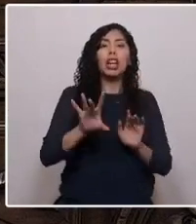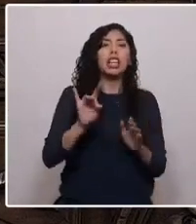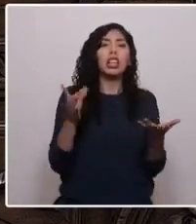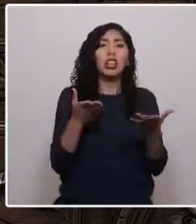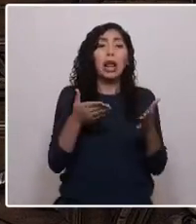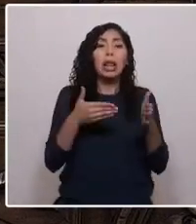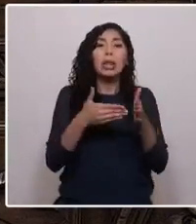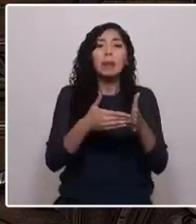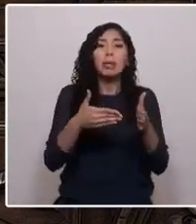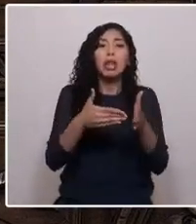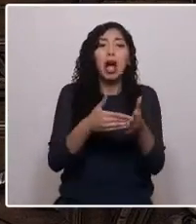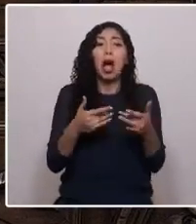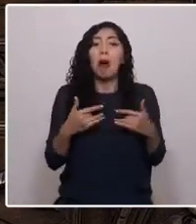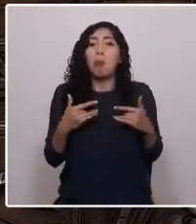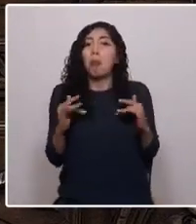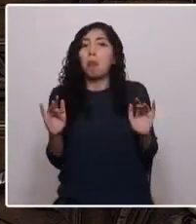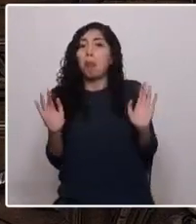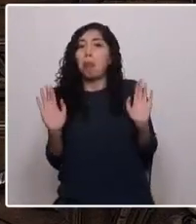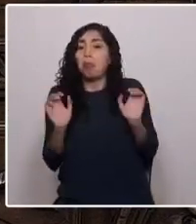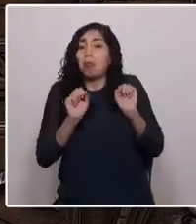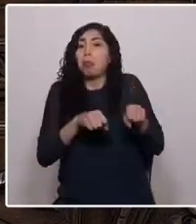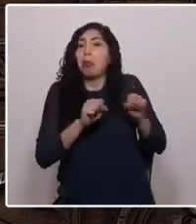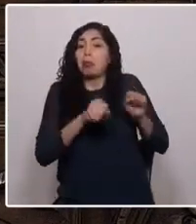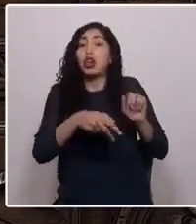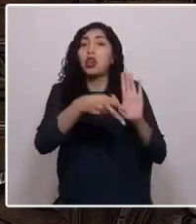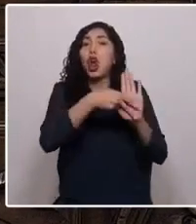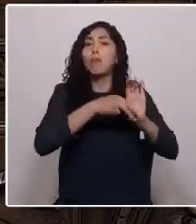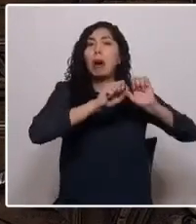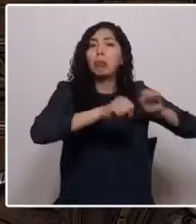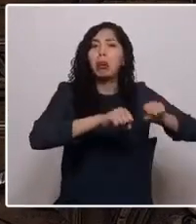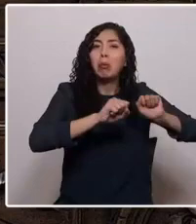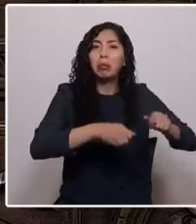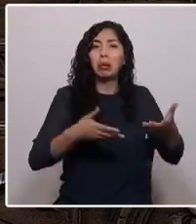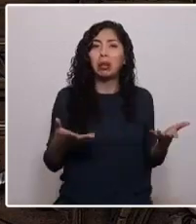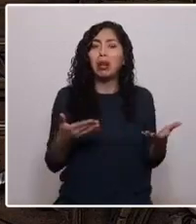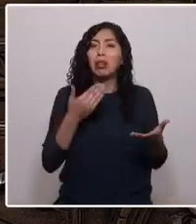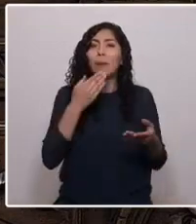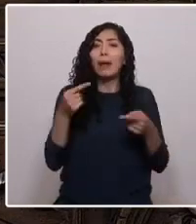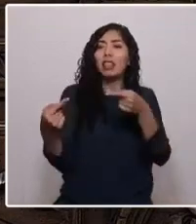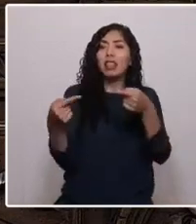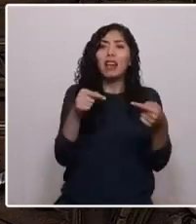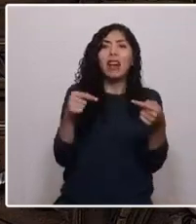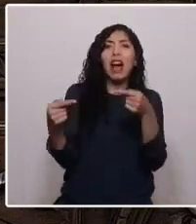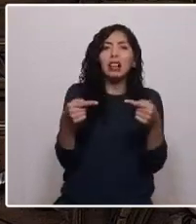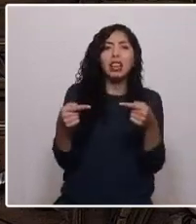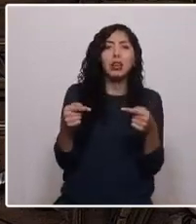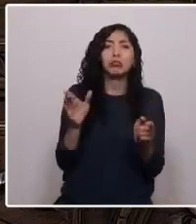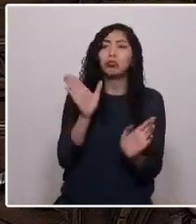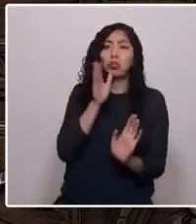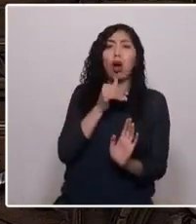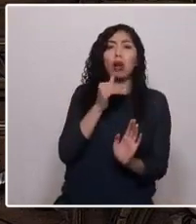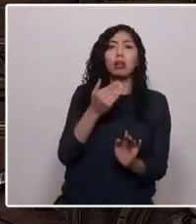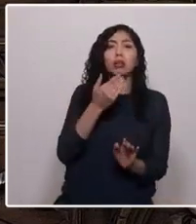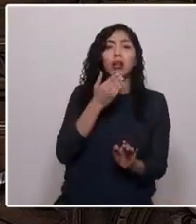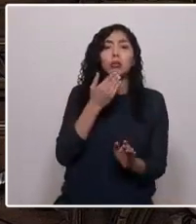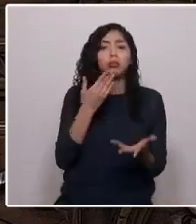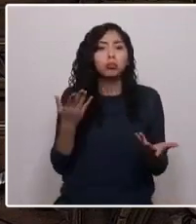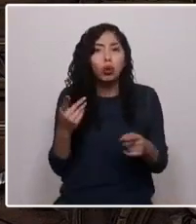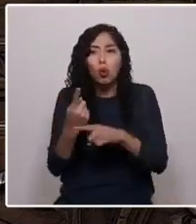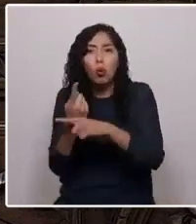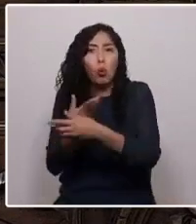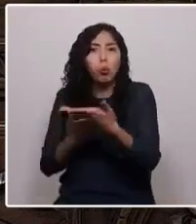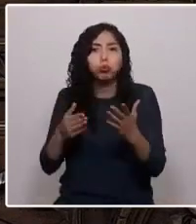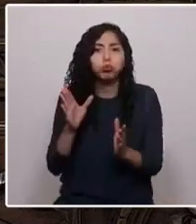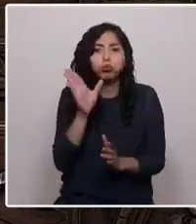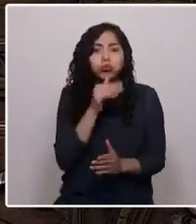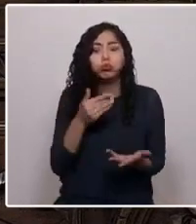límites, saltarse las normas, cancelar el debate y vulnerar derechos y libertades a través de sus reglamentos. Así la